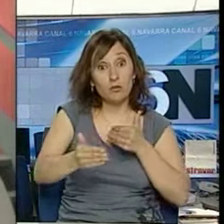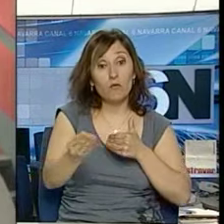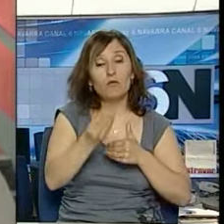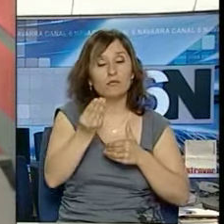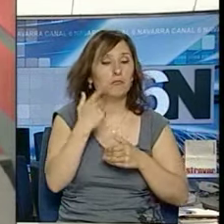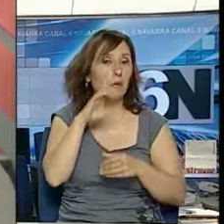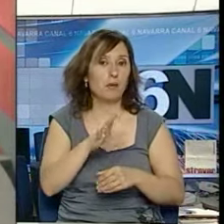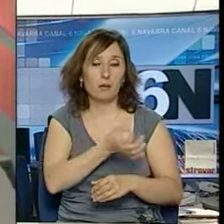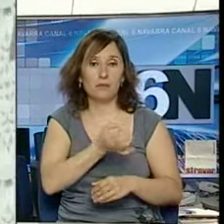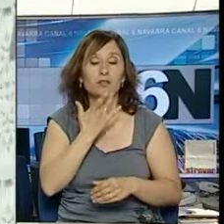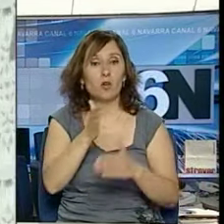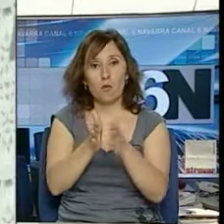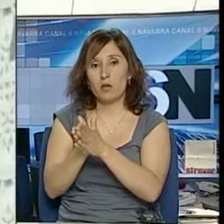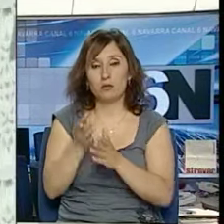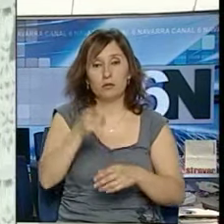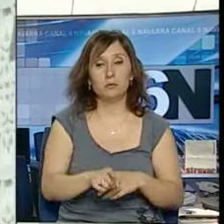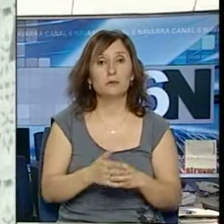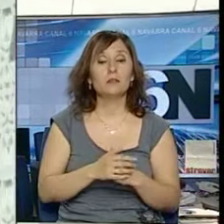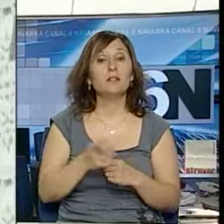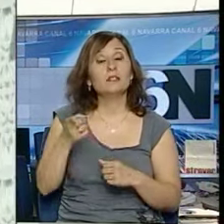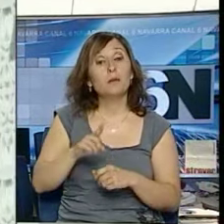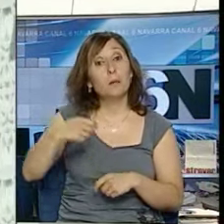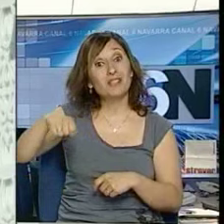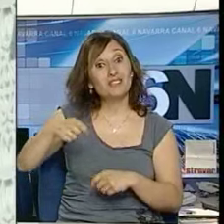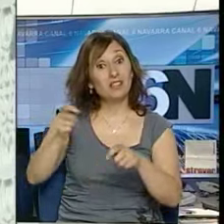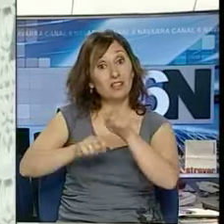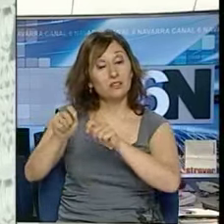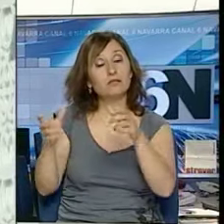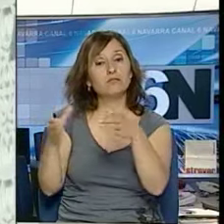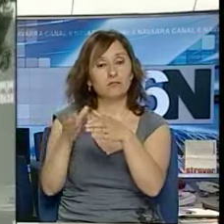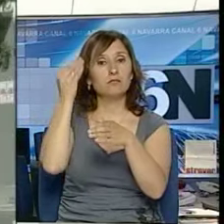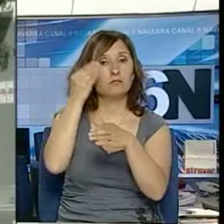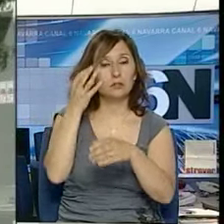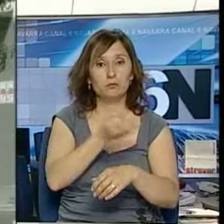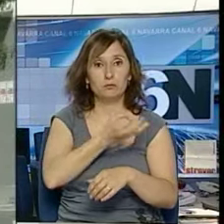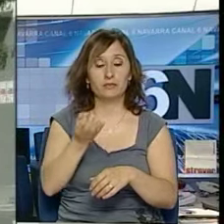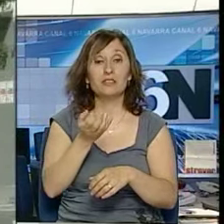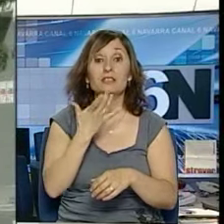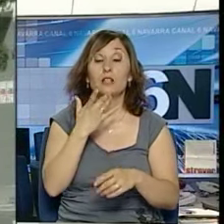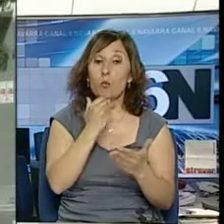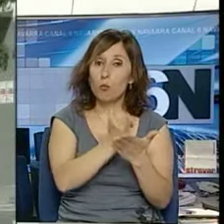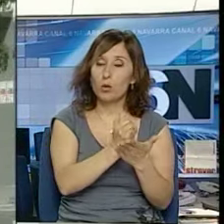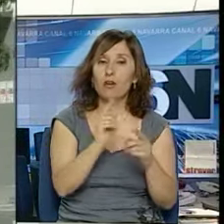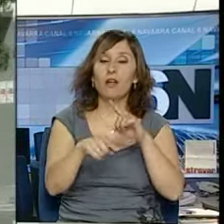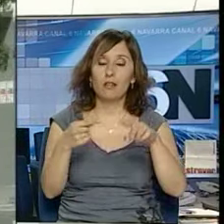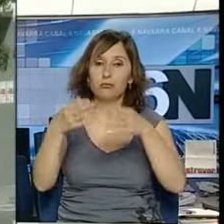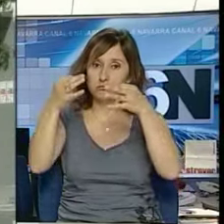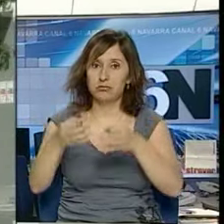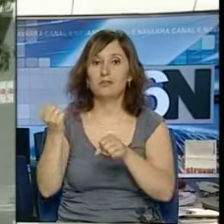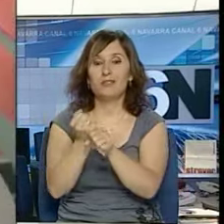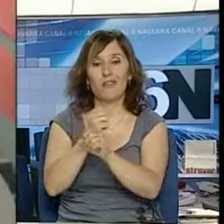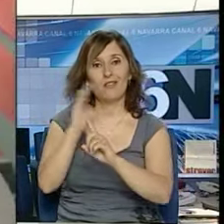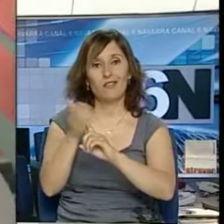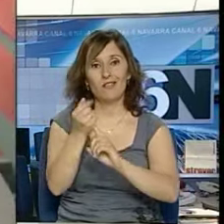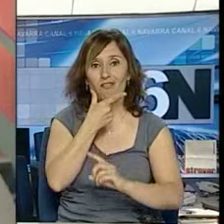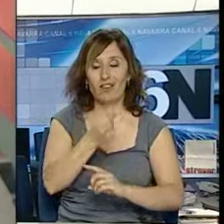perfecto y a todos los asociados también. El presidente de Asfor lo ve bien, siempre y cuando se garantice que después de estas pruebas haya garantía de trabajo. La cuestión